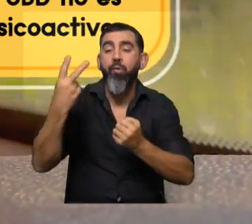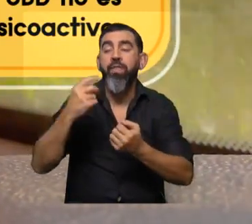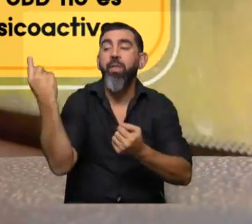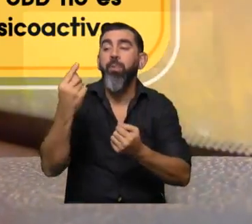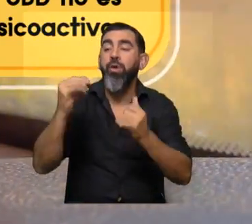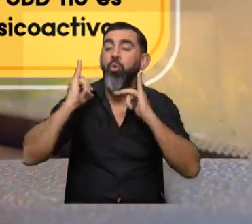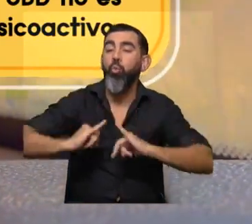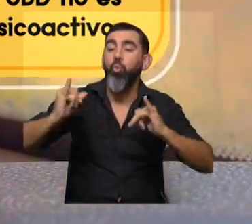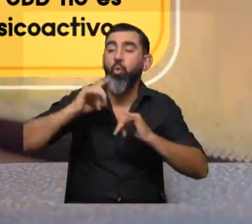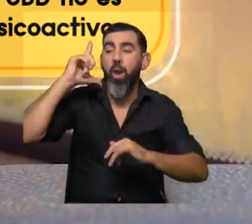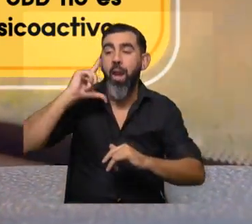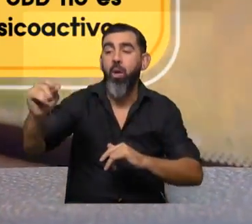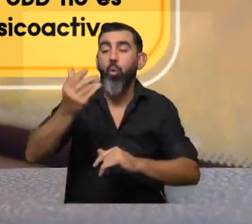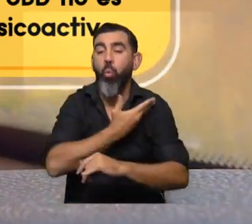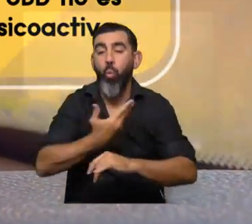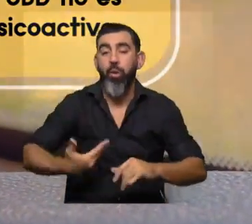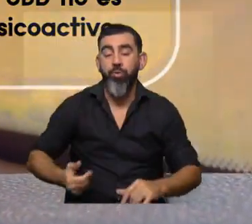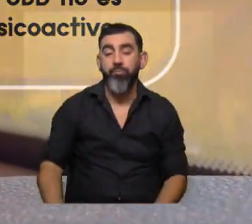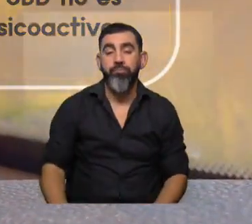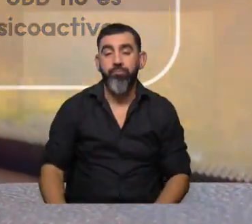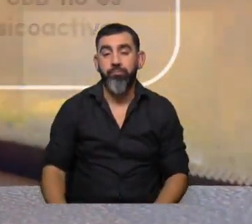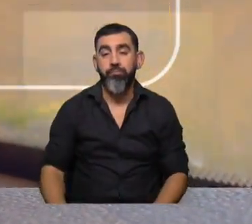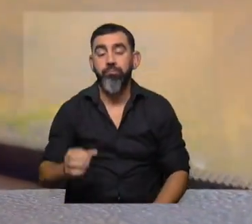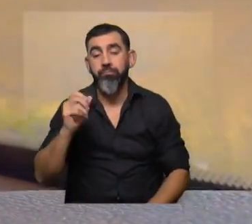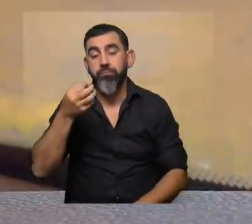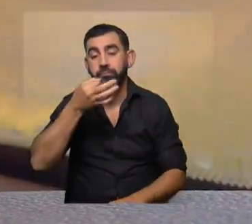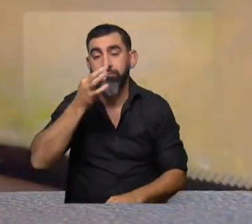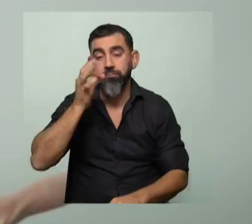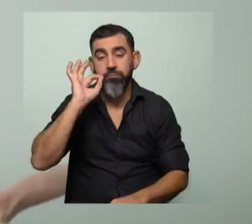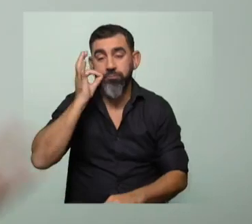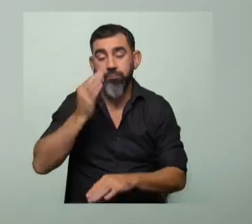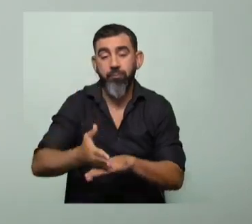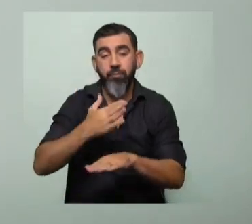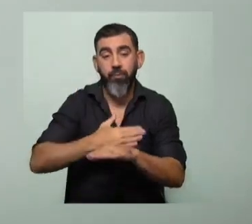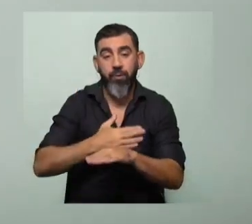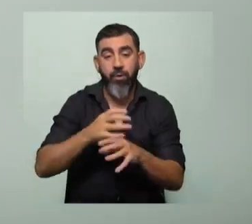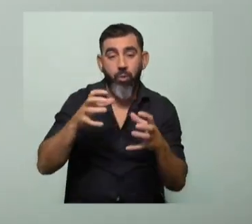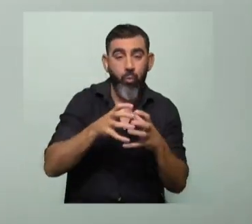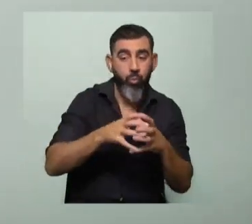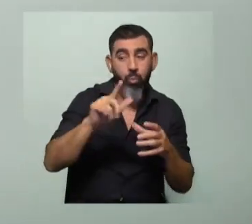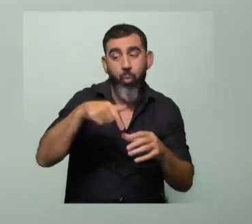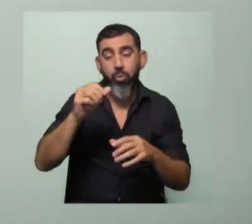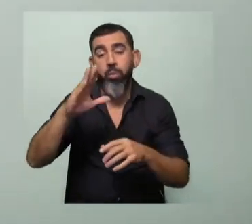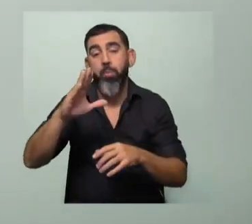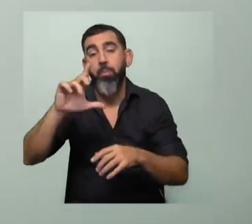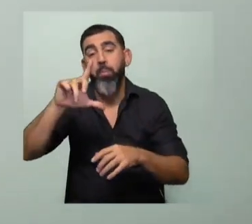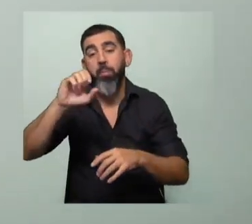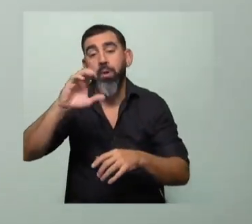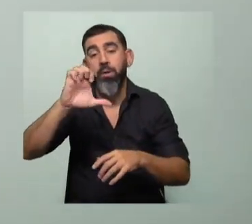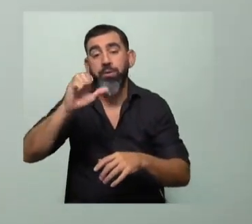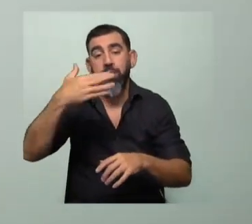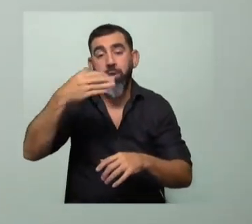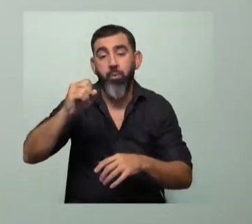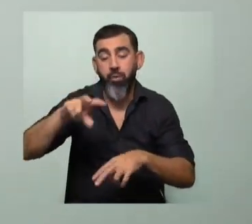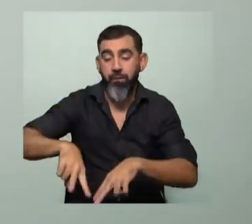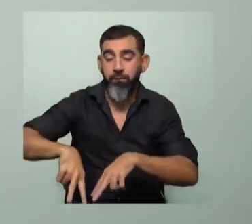lejos de su tutor. Y se administra cannabis antes a un grupo cannabis y otro placebo y se estudia diferentes